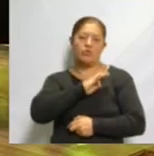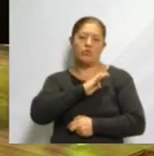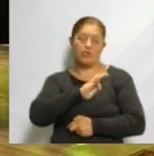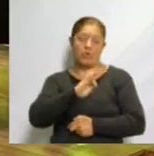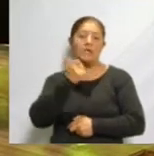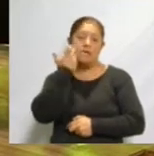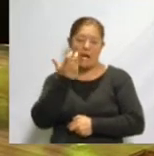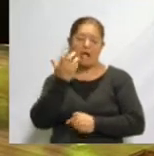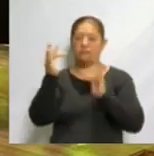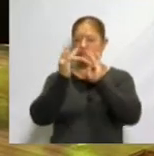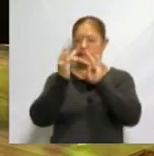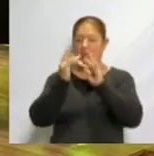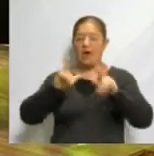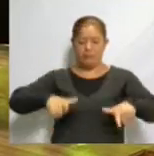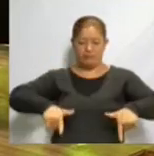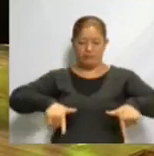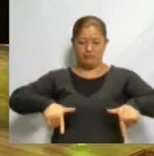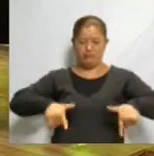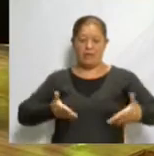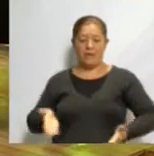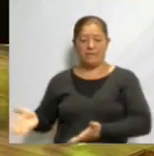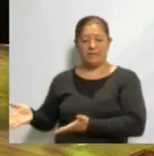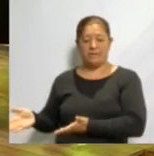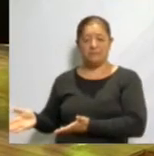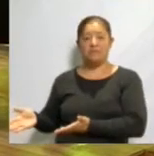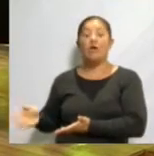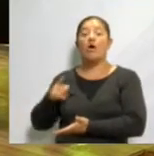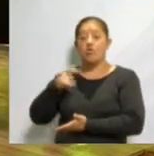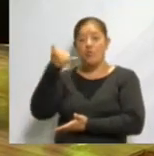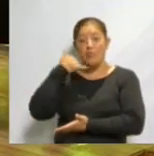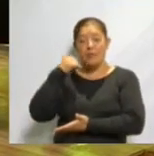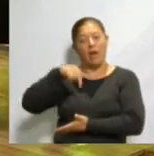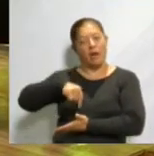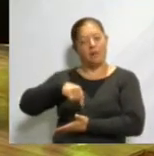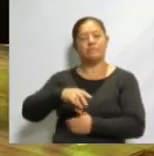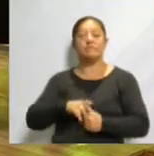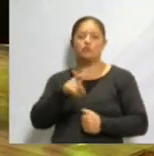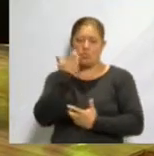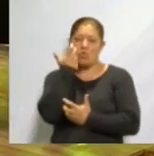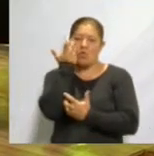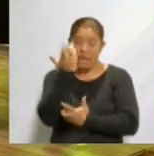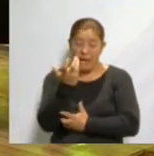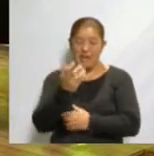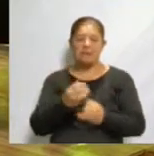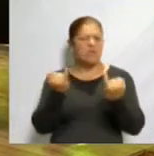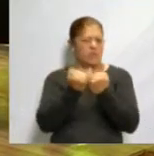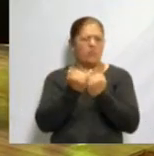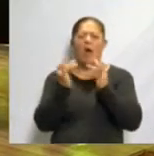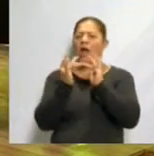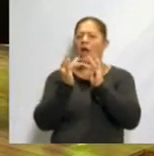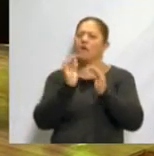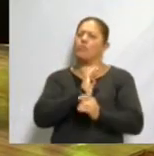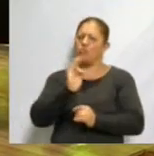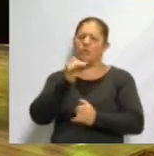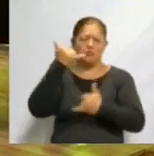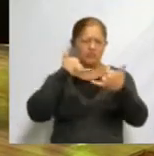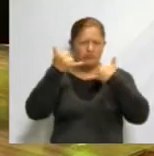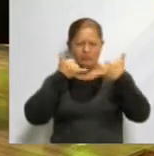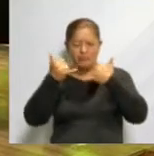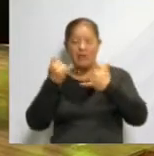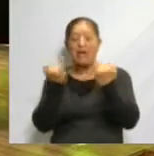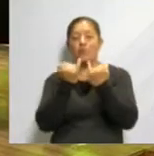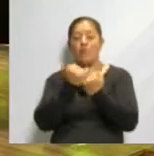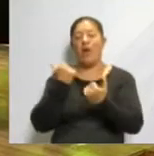en las pantallas para que ustedes puedan comunicarse con nosotros y, si os lo desean, puedan interactuar también con los